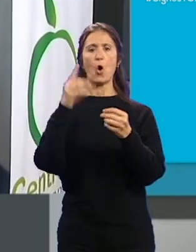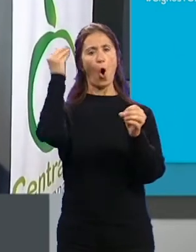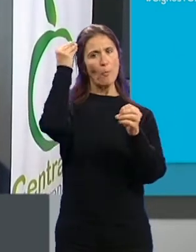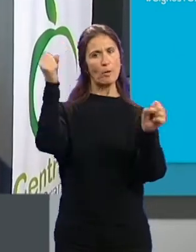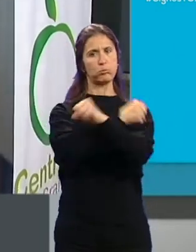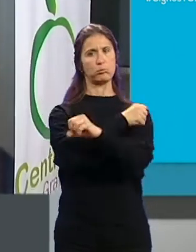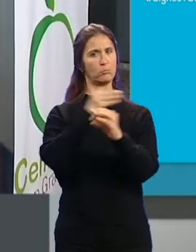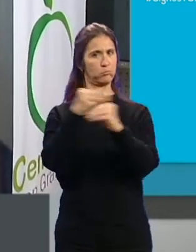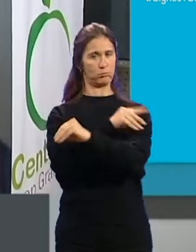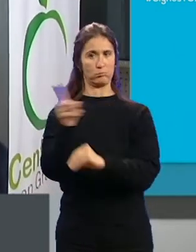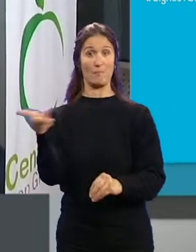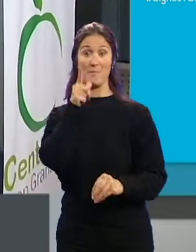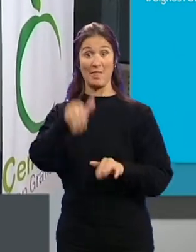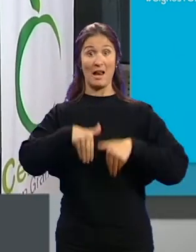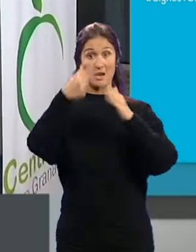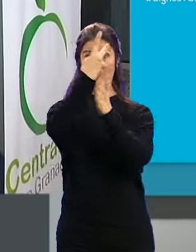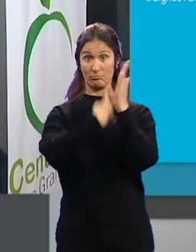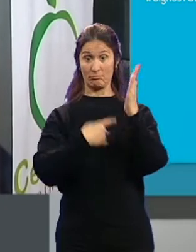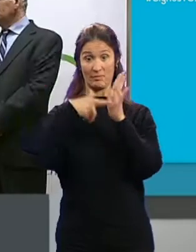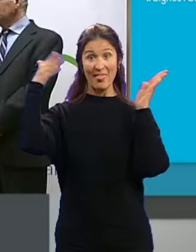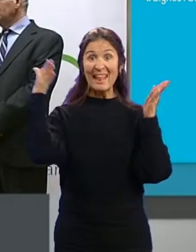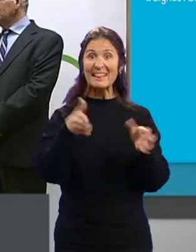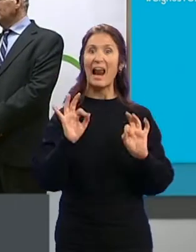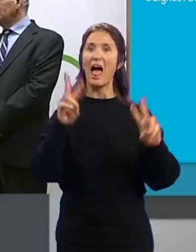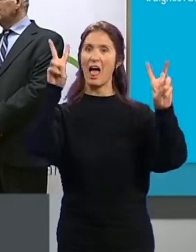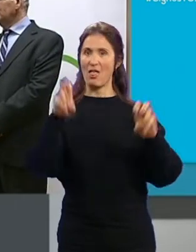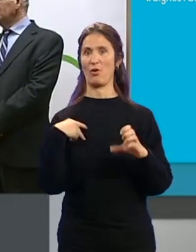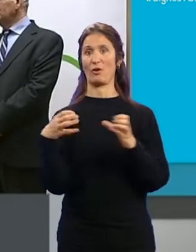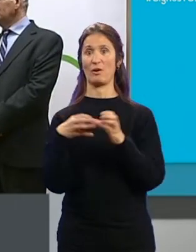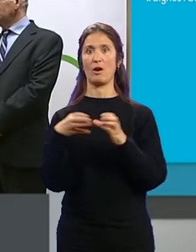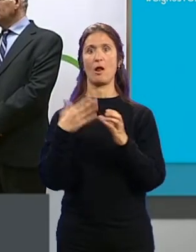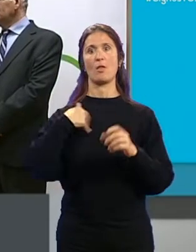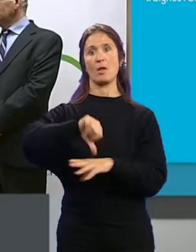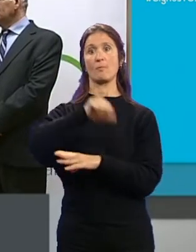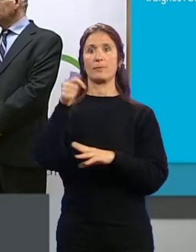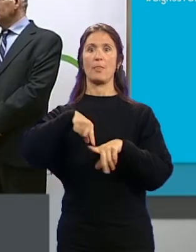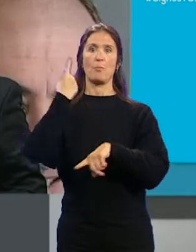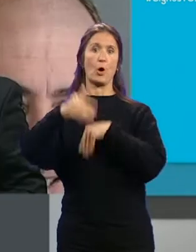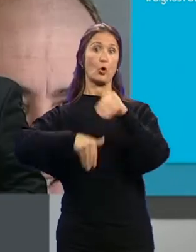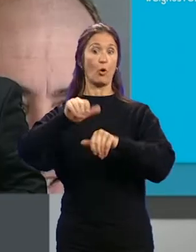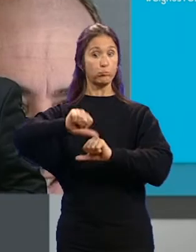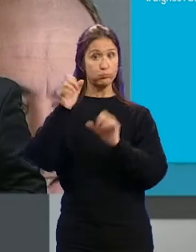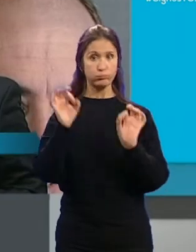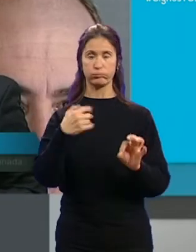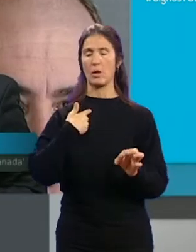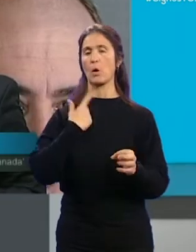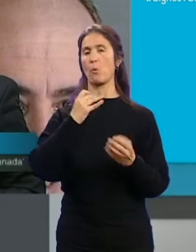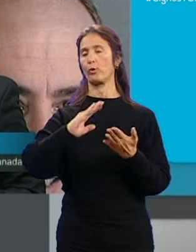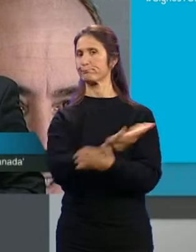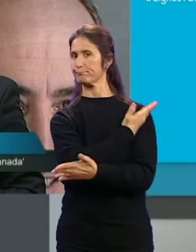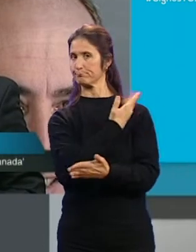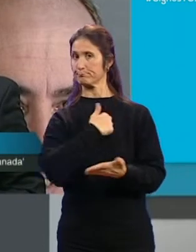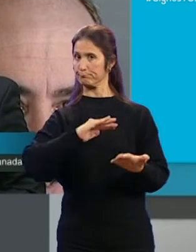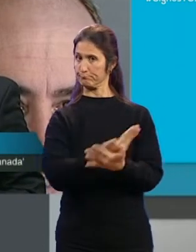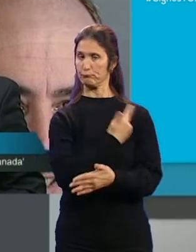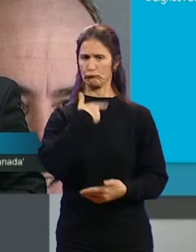declarado que la lista de los candidatos... ...de su partido centrados en Granada... ...será publicada tras la aprobación... ...del Consejo Nacional del mismo. He pasado página y yo